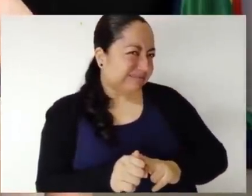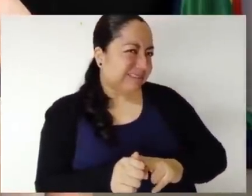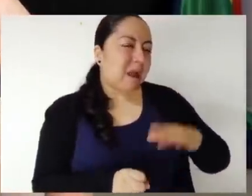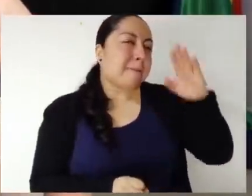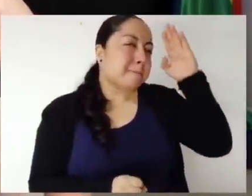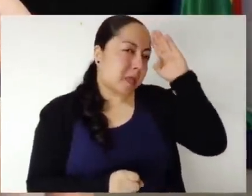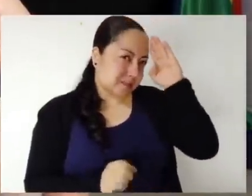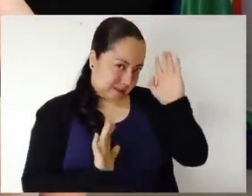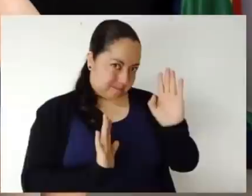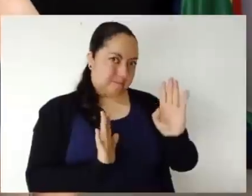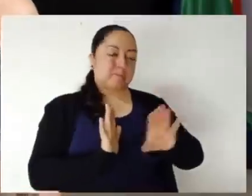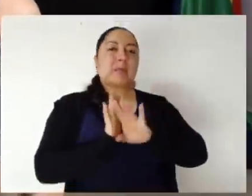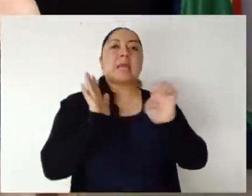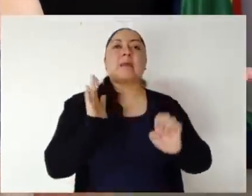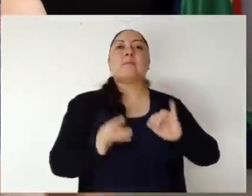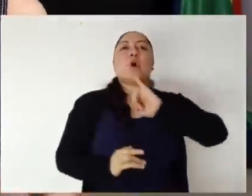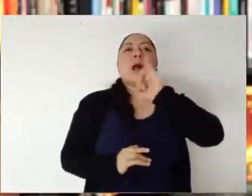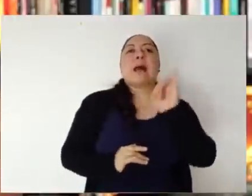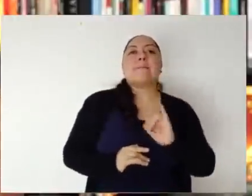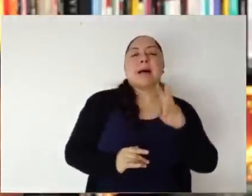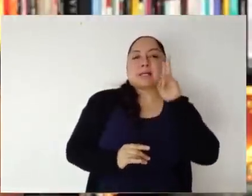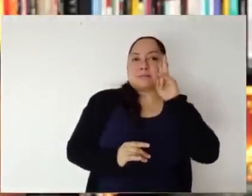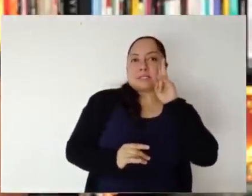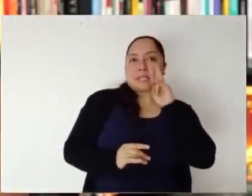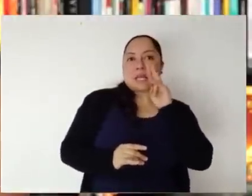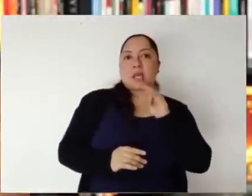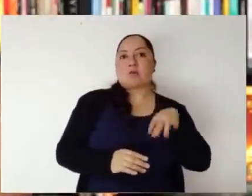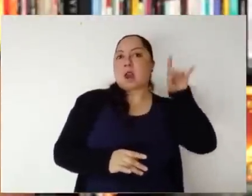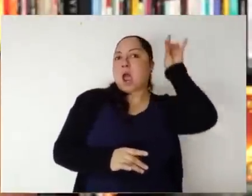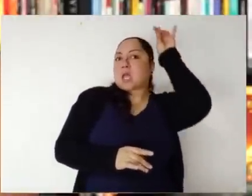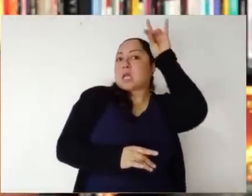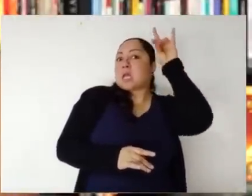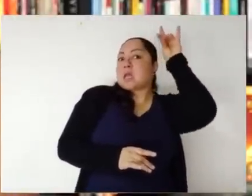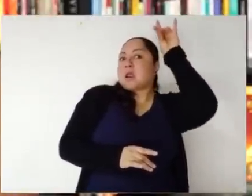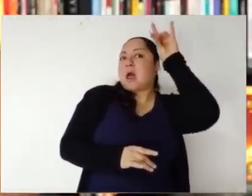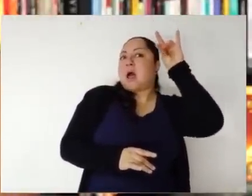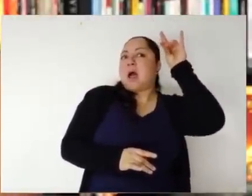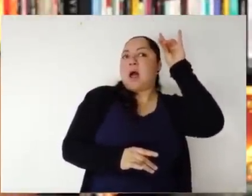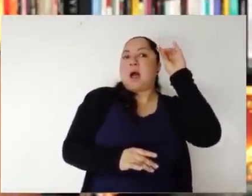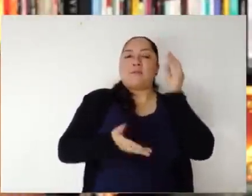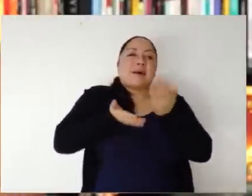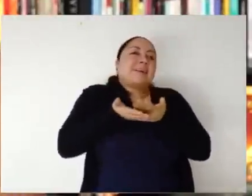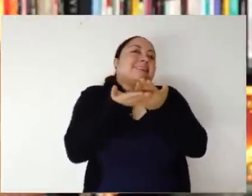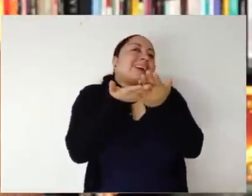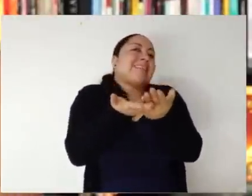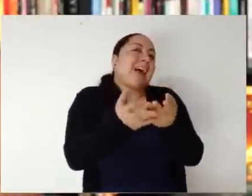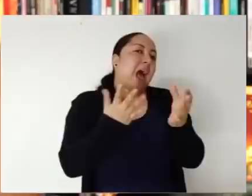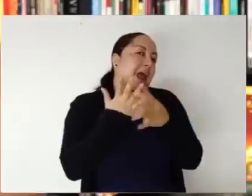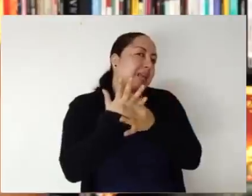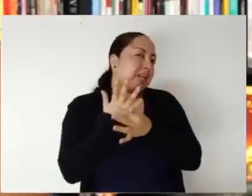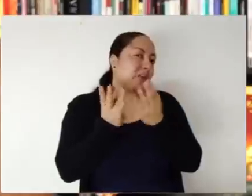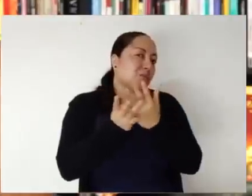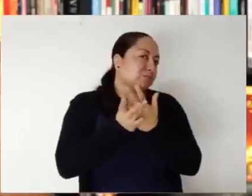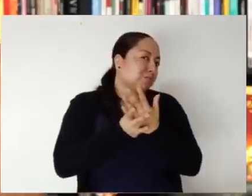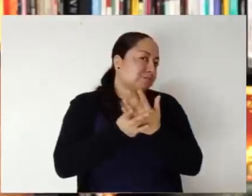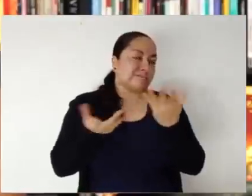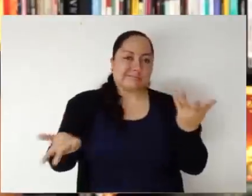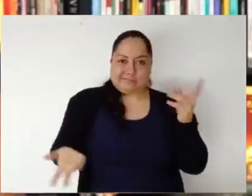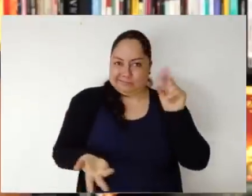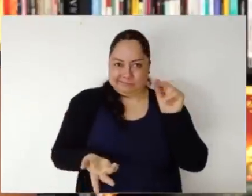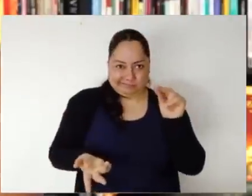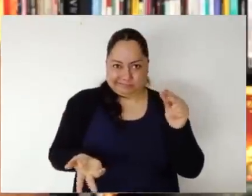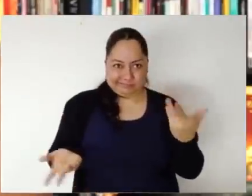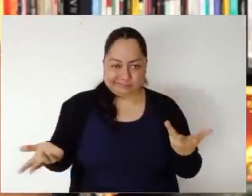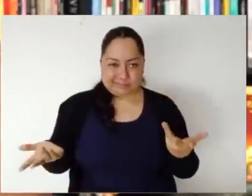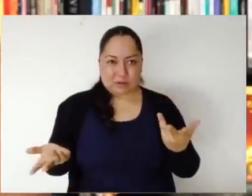nadie nunca ha visto a una jirafa pajecita de Arras. Vemos como el león se agazapa frente a su pareja, se acerca lentamente y en lo que